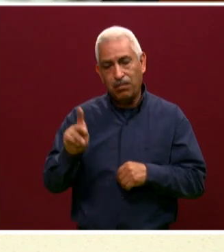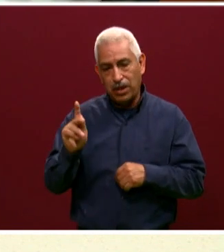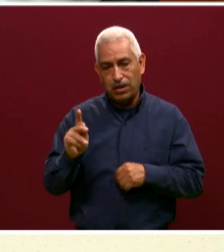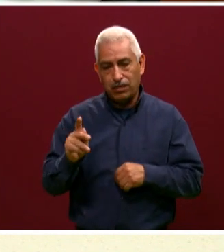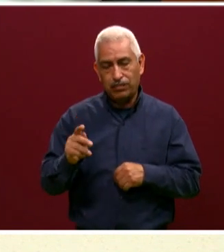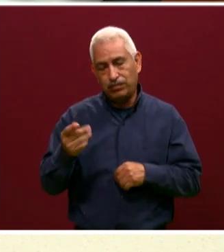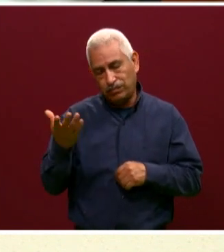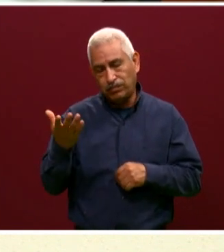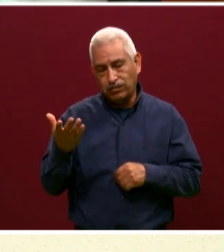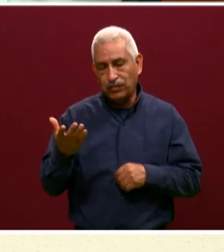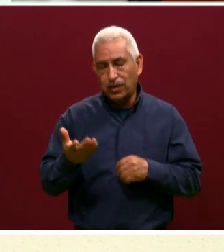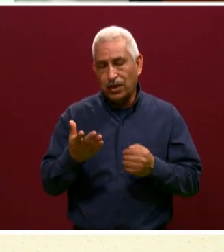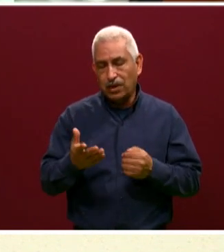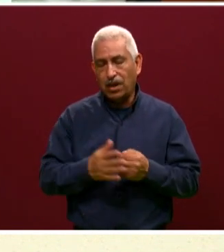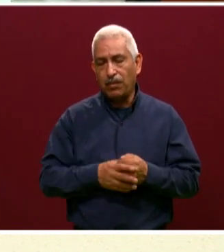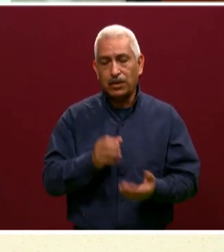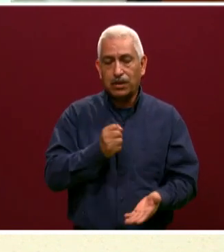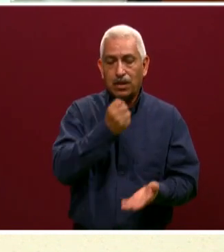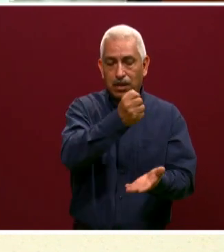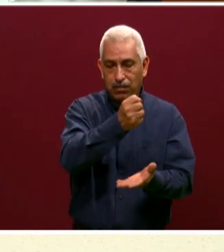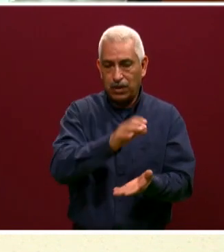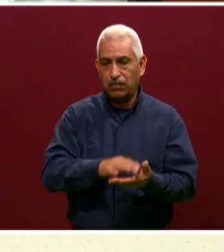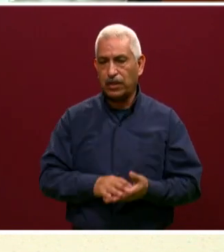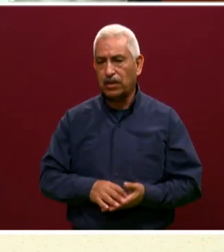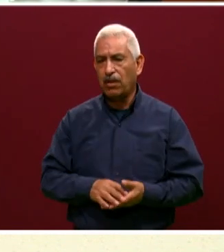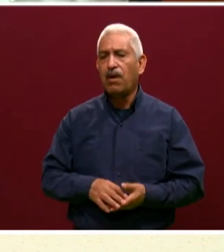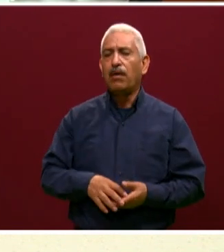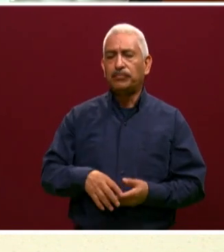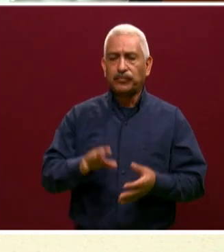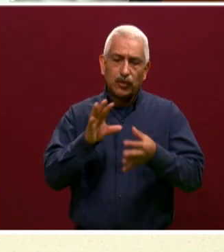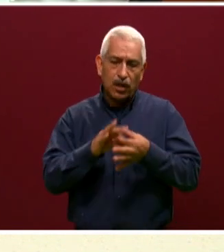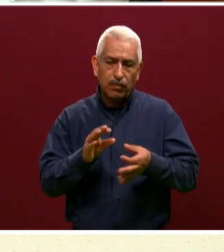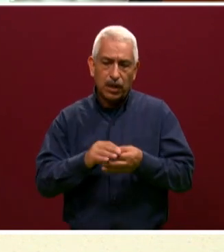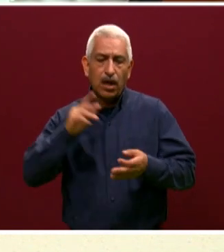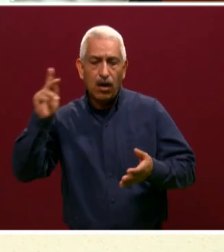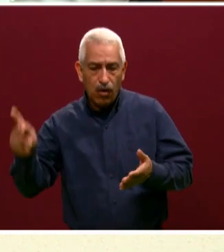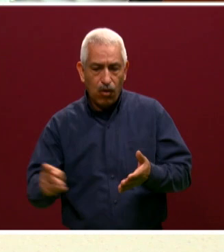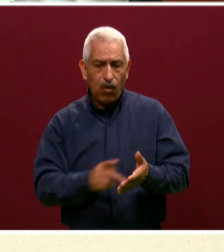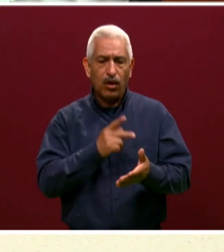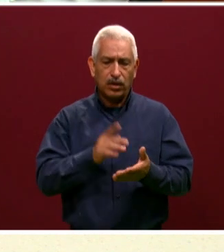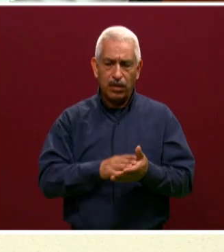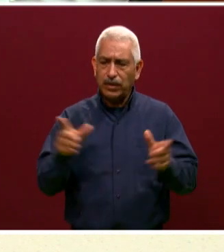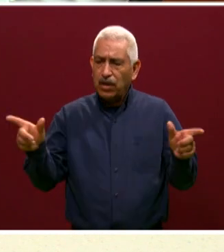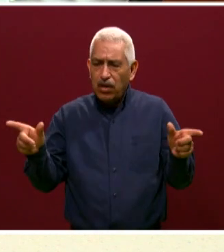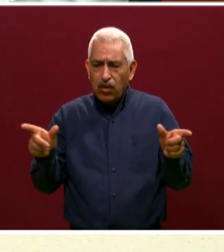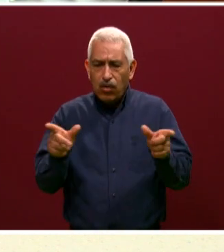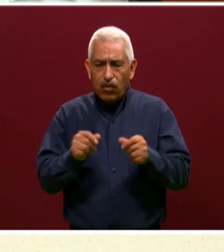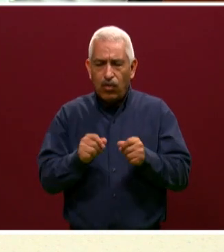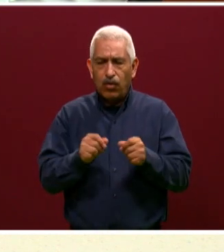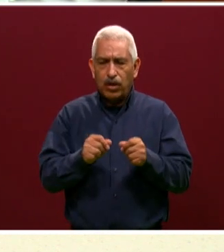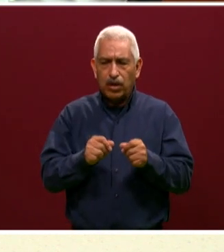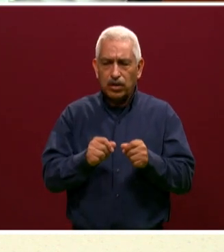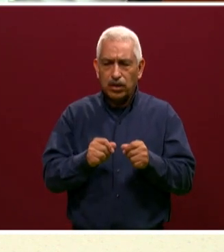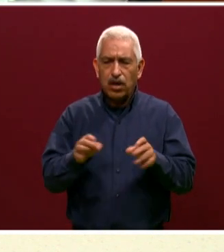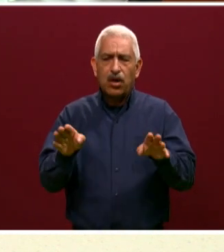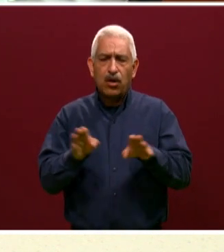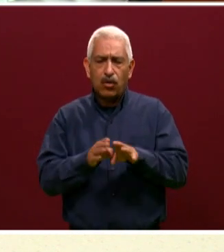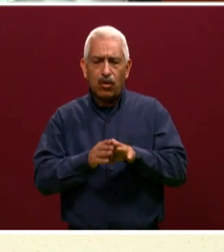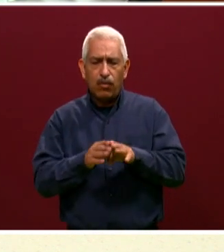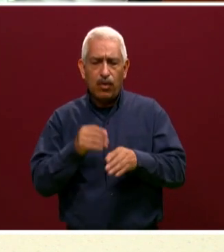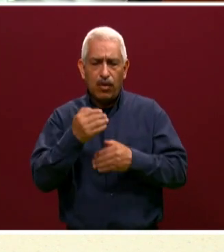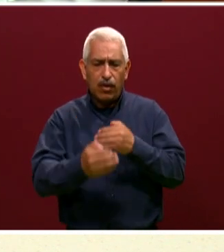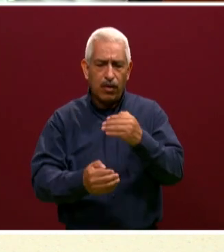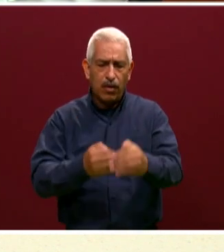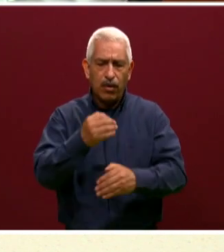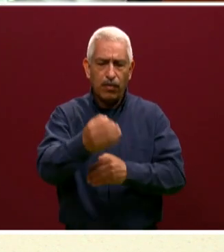el tema que hemos tratado hoy de las preinscripciones, maestro, si pudiera darnos un resumen de cómo tienen que hacer este